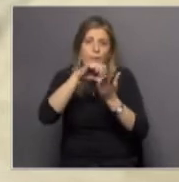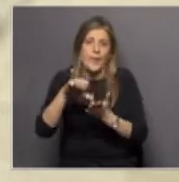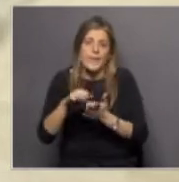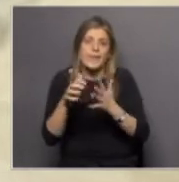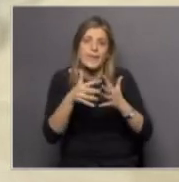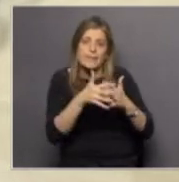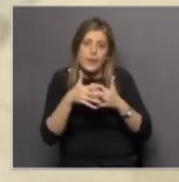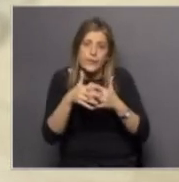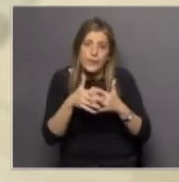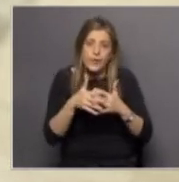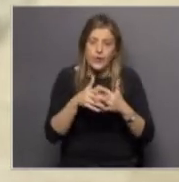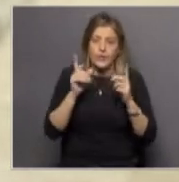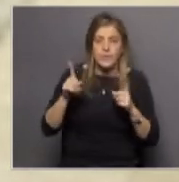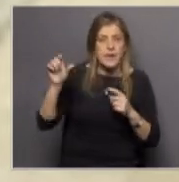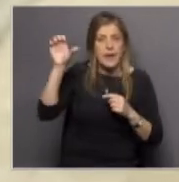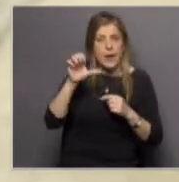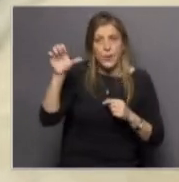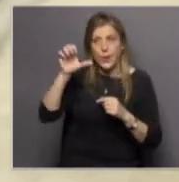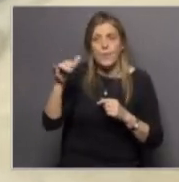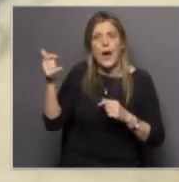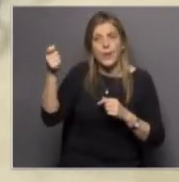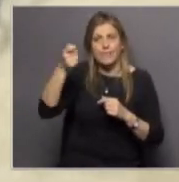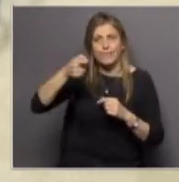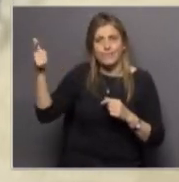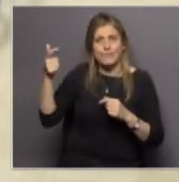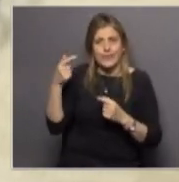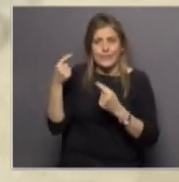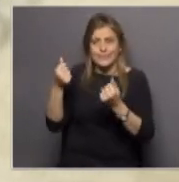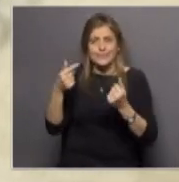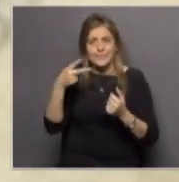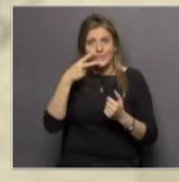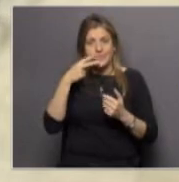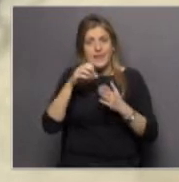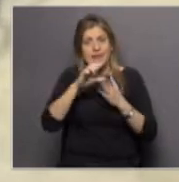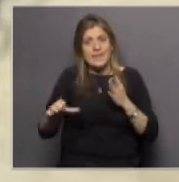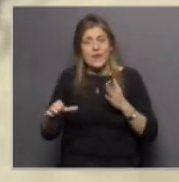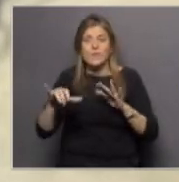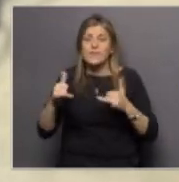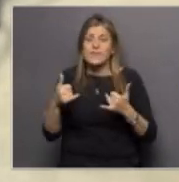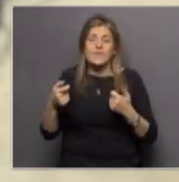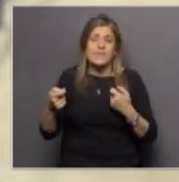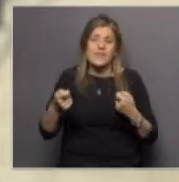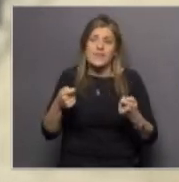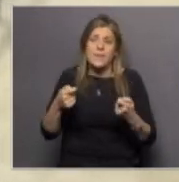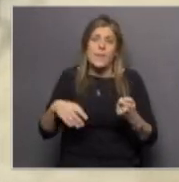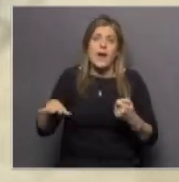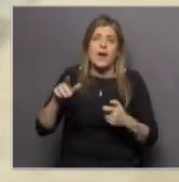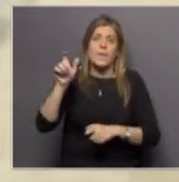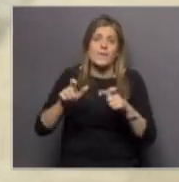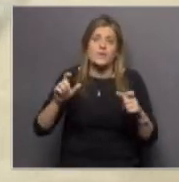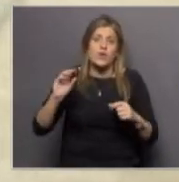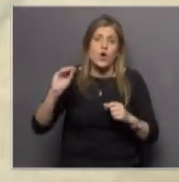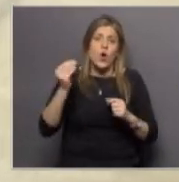en Estados Unidos y en algunos países europeos viene creciendo su uso porque están fuertemente comercializados hacia el público joven